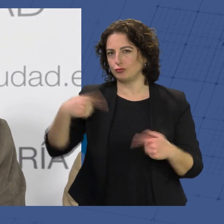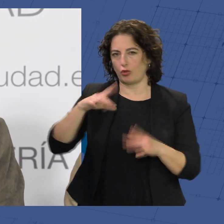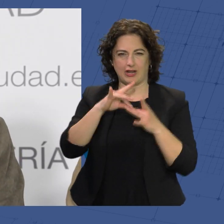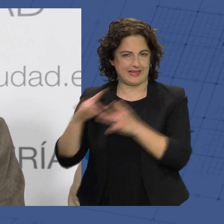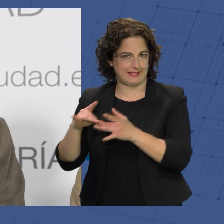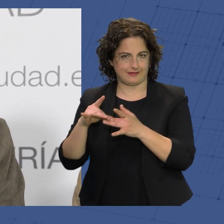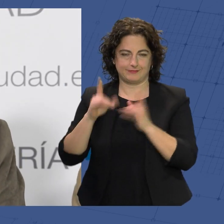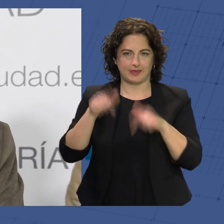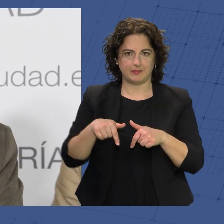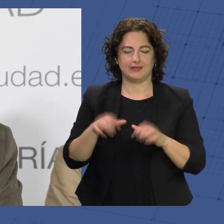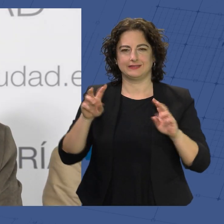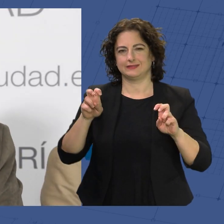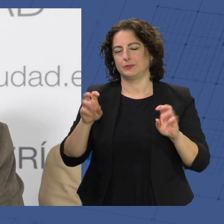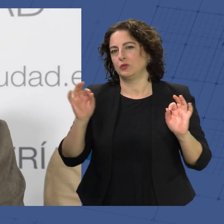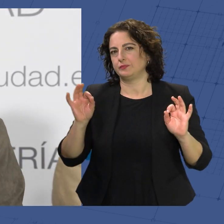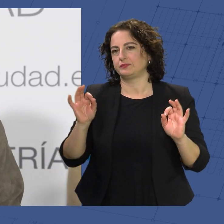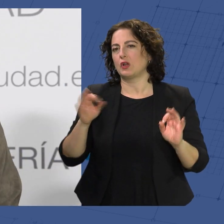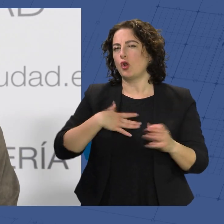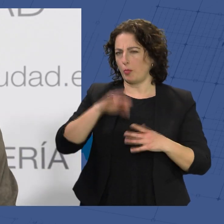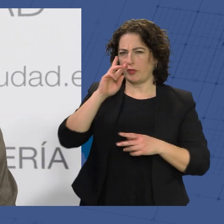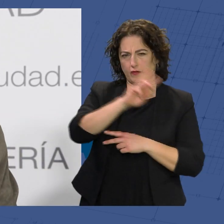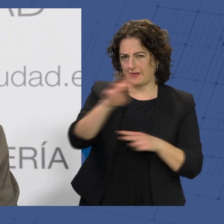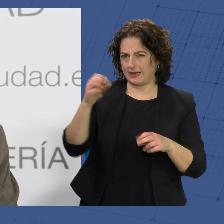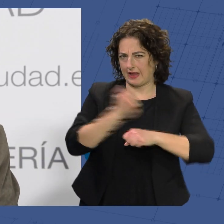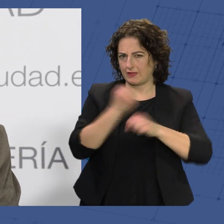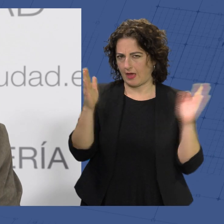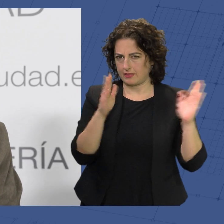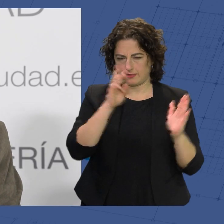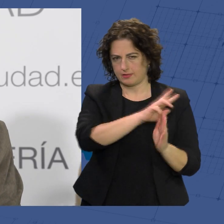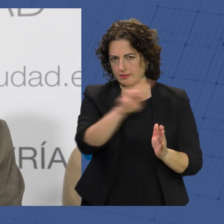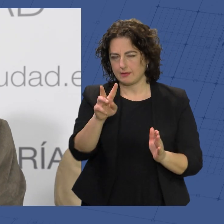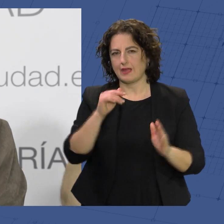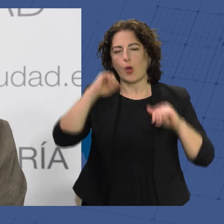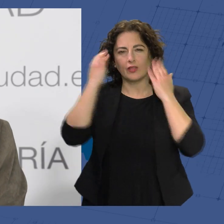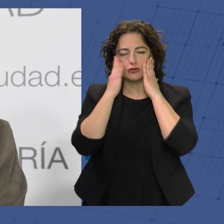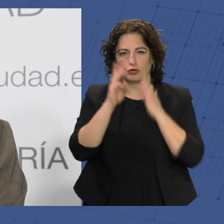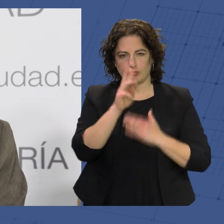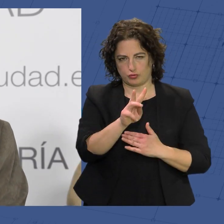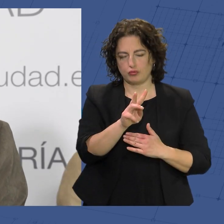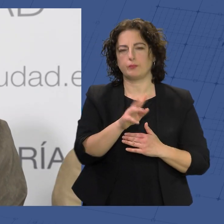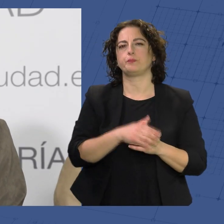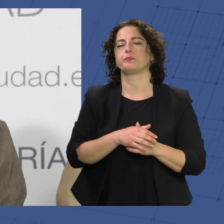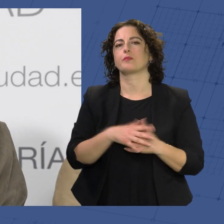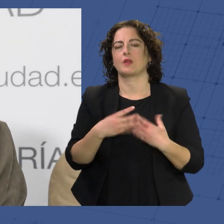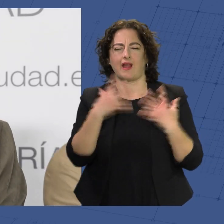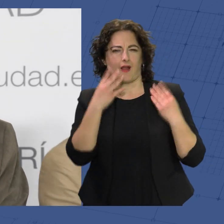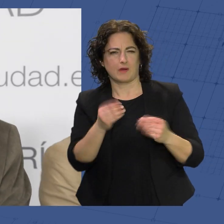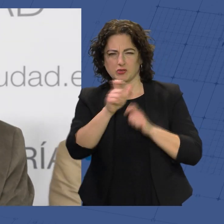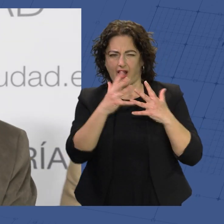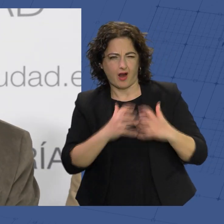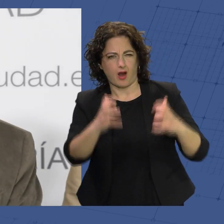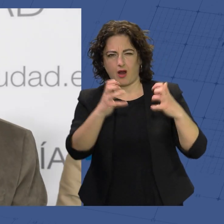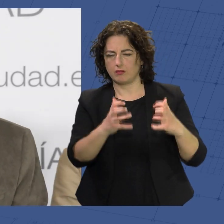también estos chanqueños de Belén, que lo hemos podido ver esta Navidad en el Auditorio Maestro Padilla con un lleno absoluto.